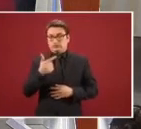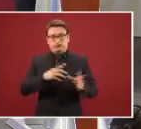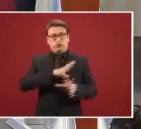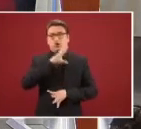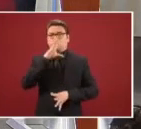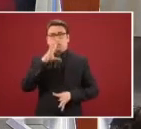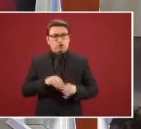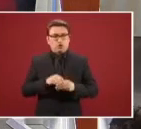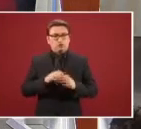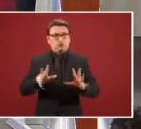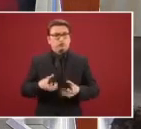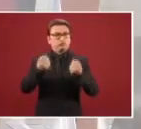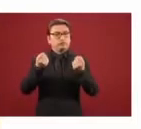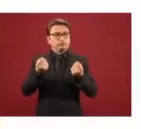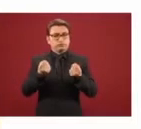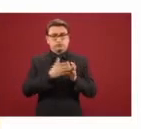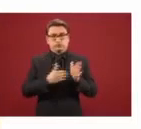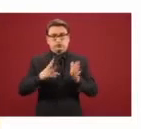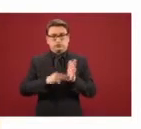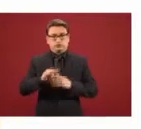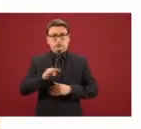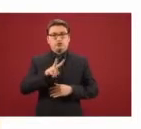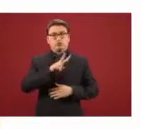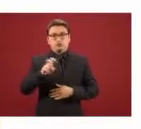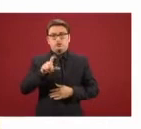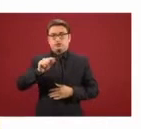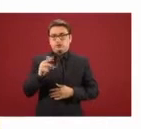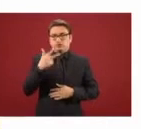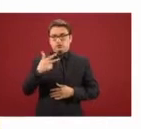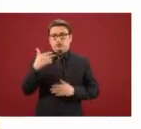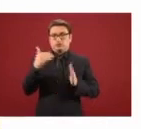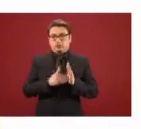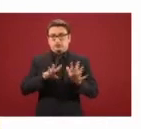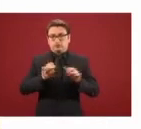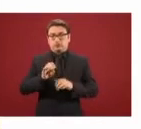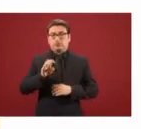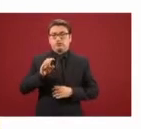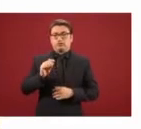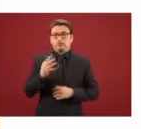de migrantes rescatados este año, 278 mil 995.